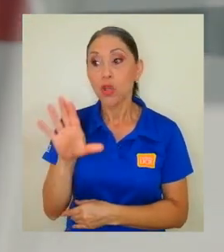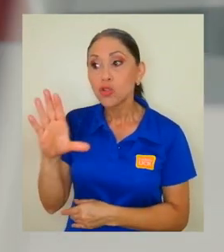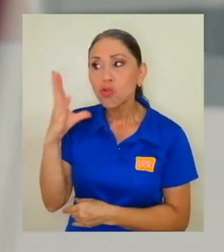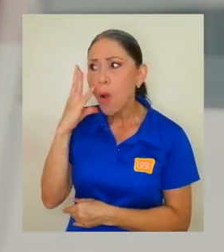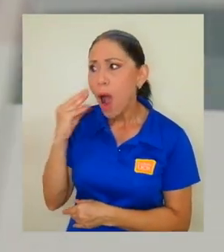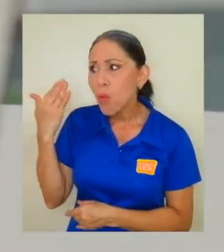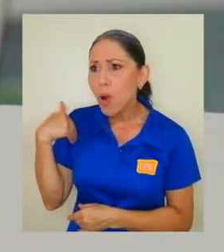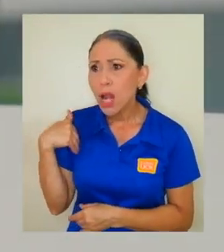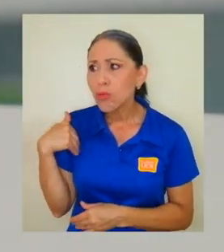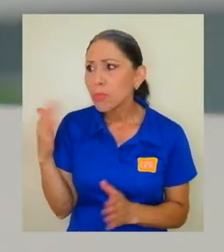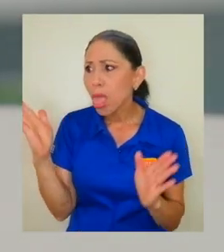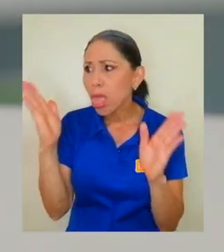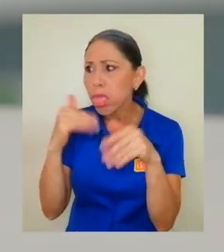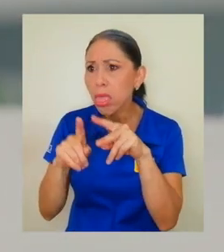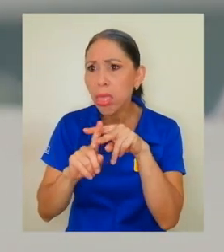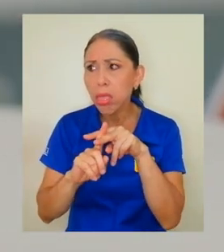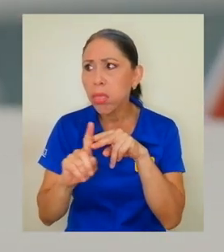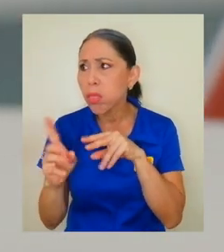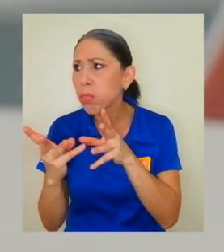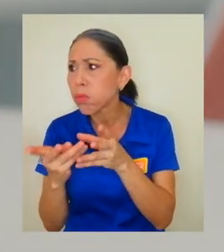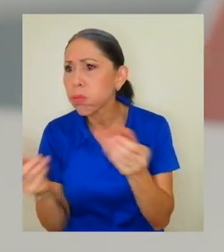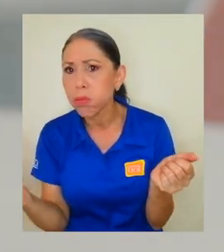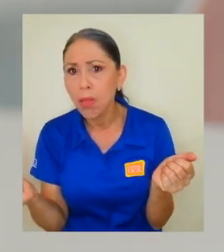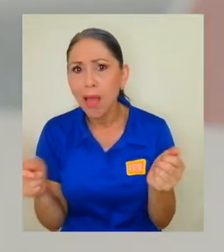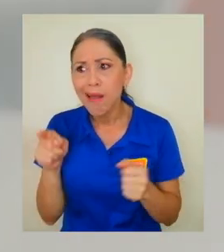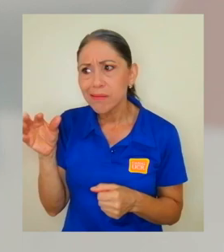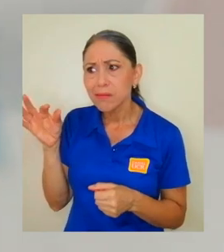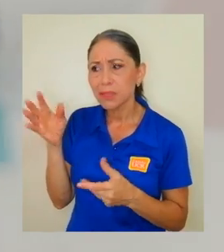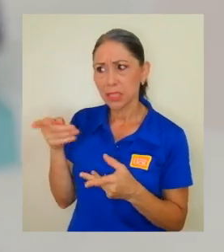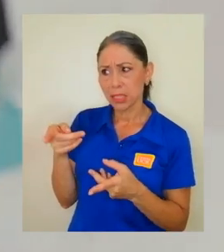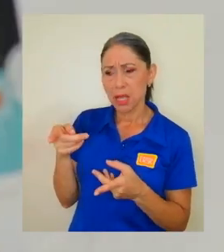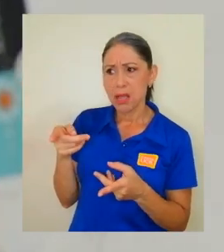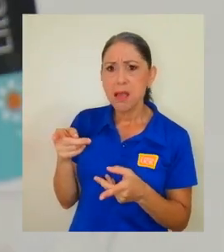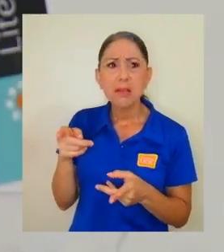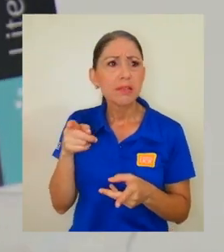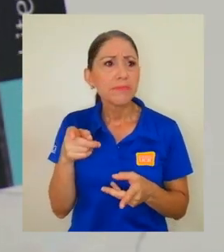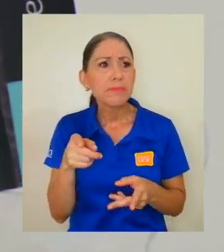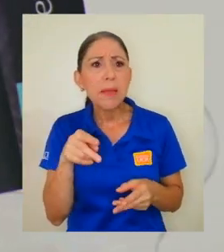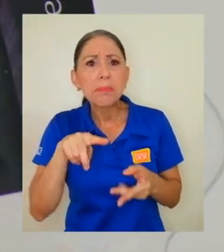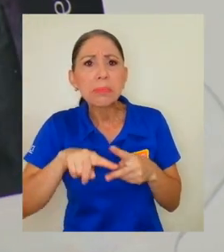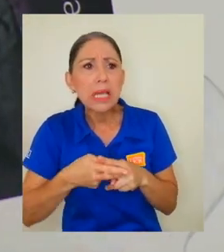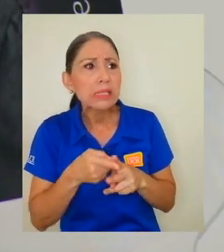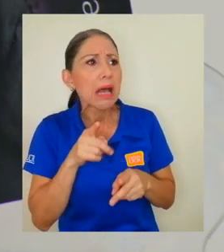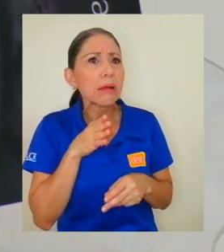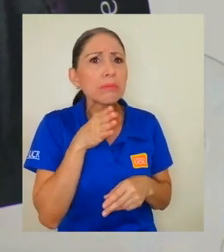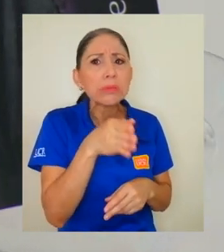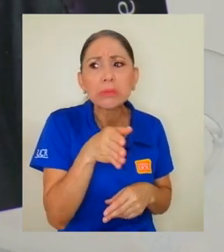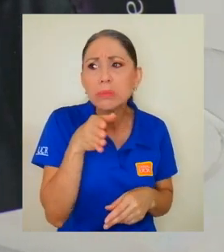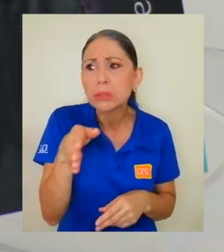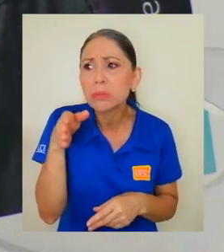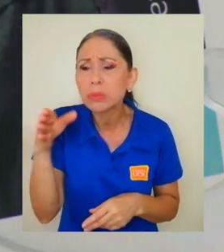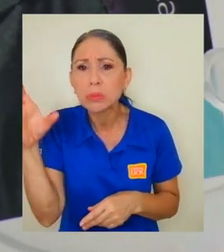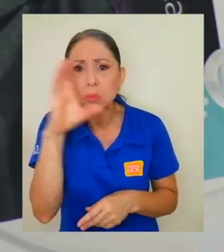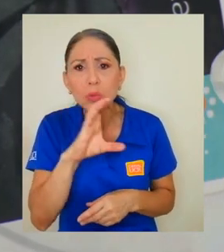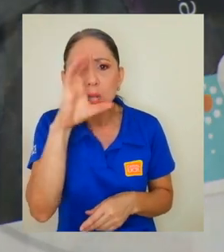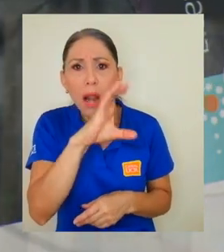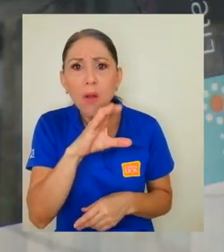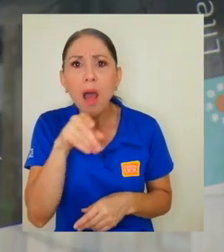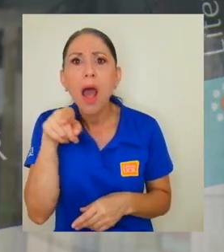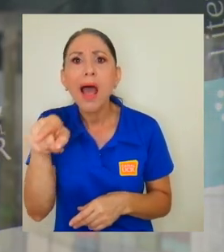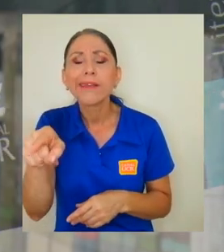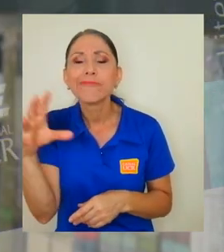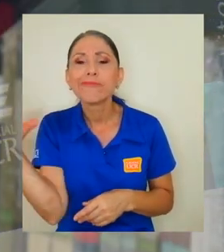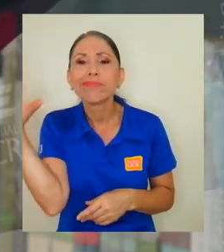desaparece, Sagan emprende una peligrosa travesía para hallarlo. En su misión, Sagan descubre un terrible